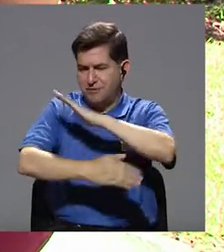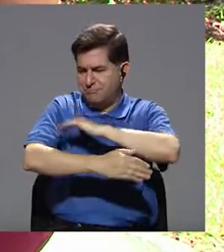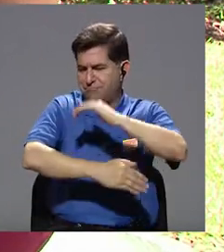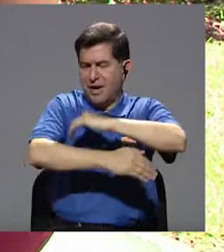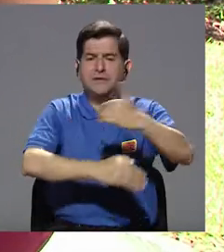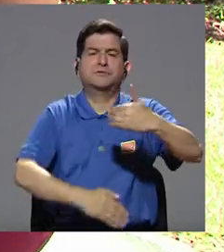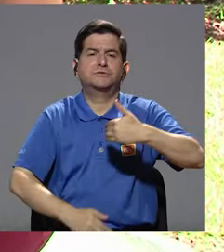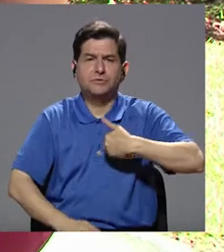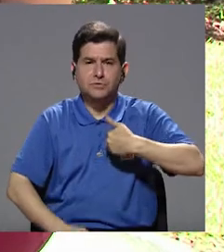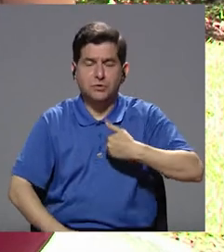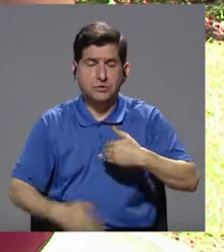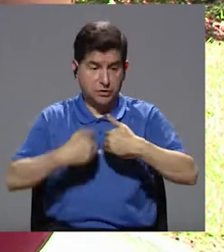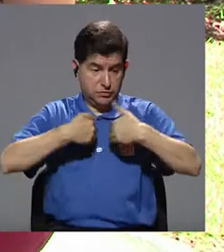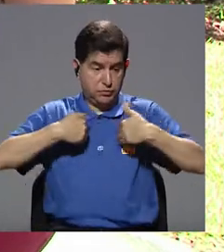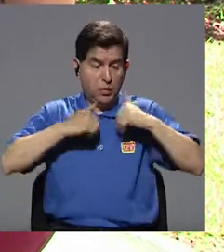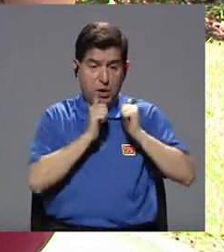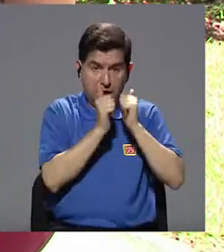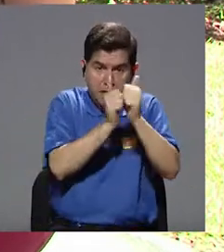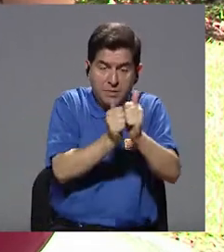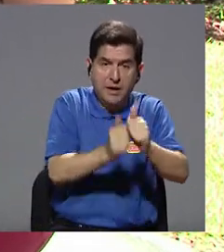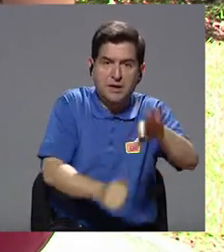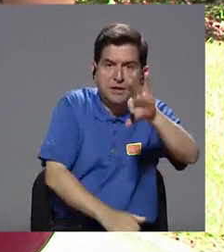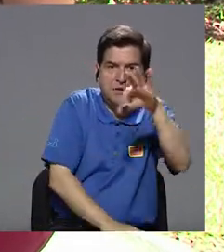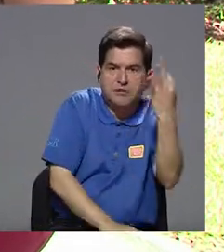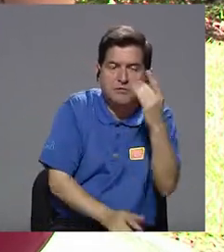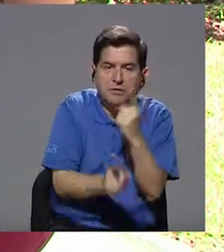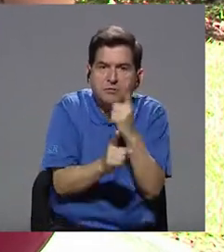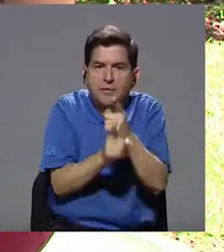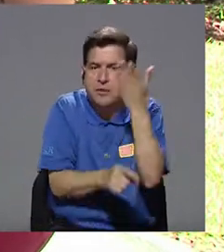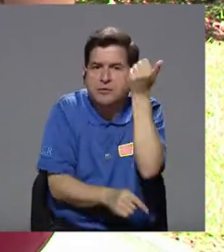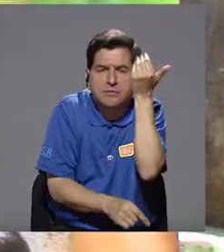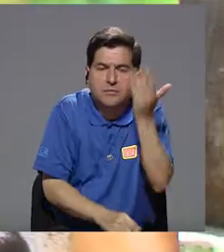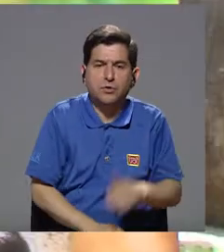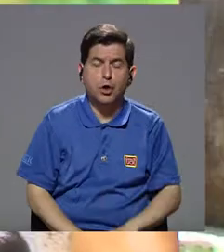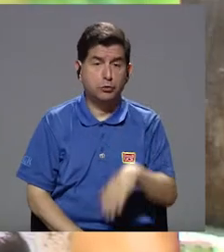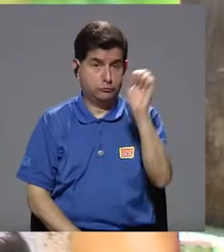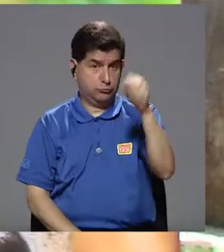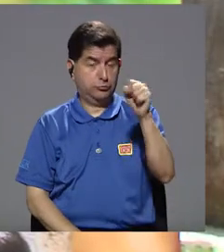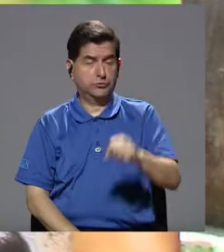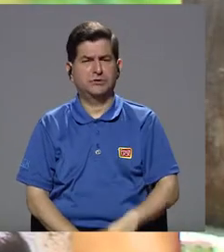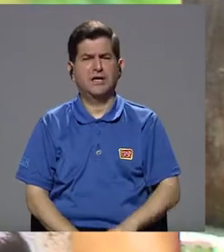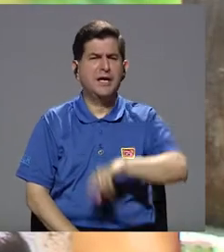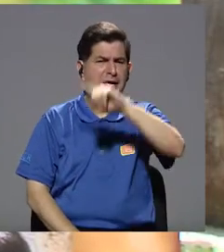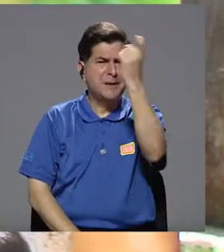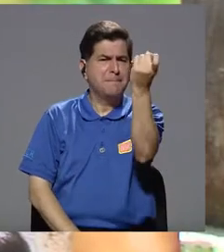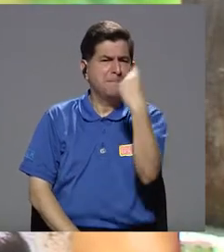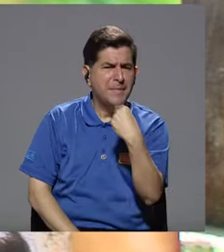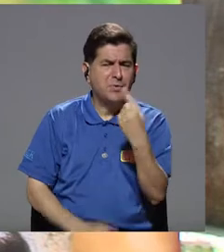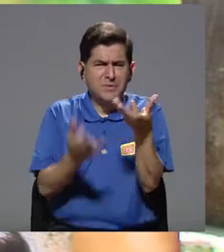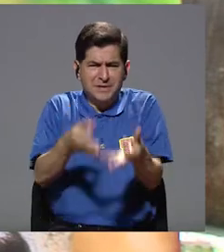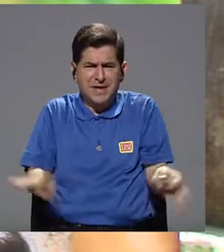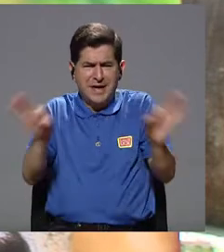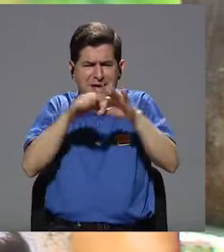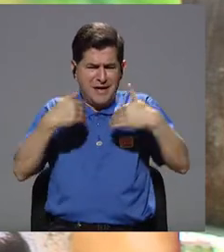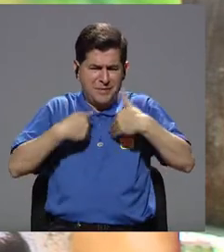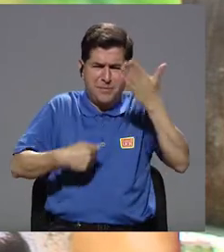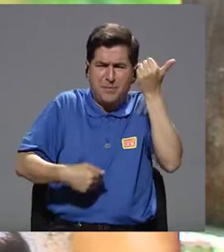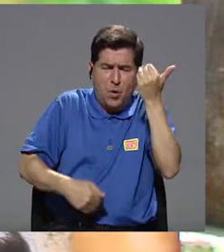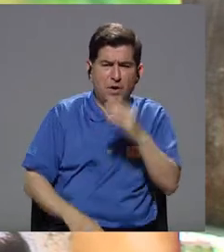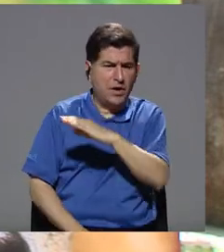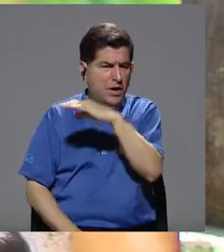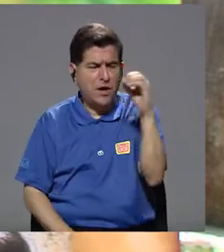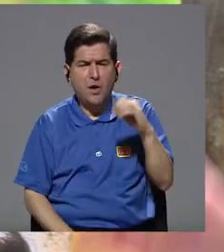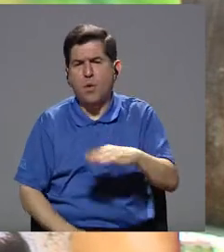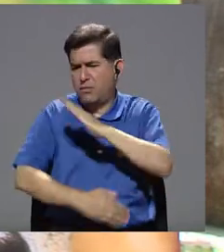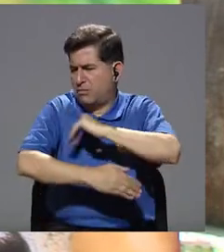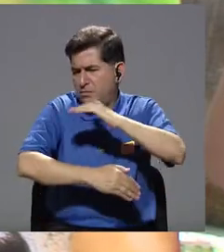las mascotas y a los animales de compañía de una manera adecuada. Claro que sí. Bueno, siempre nos preguntan por qué es importante los animales, por qué